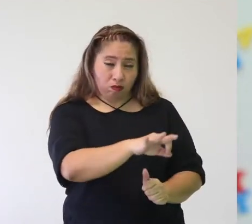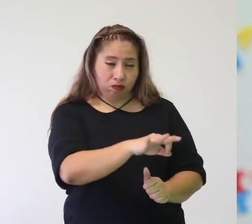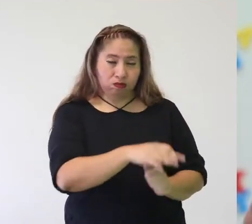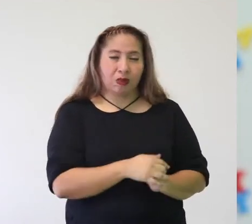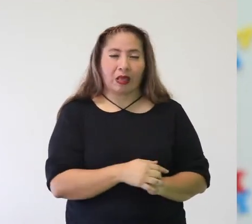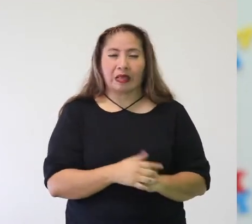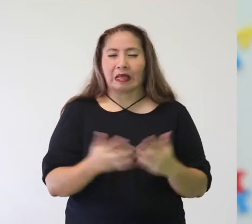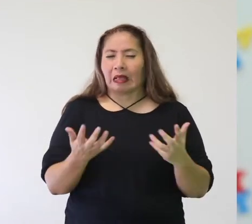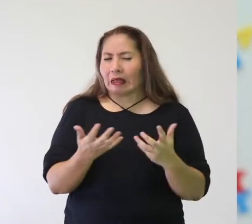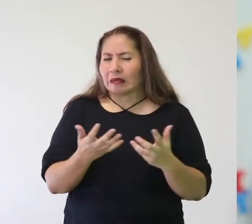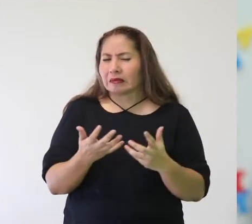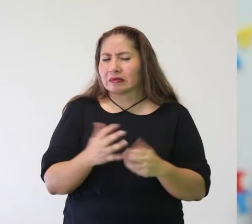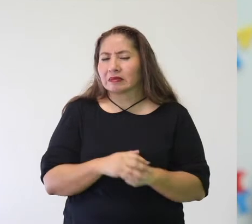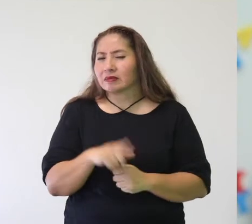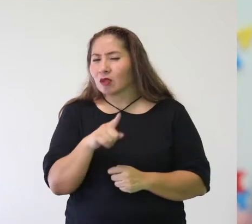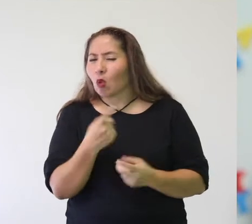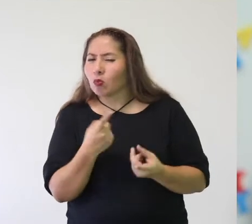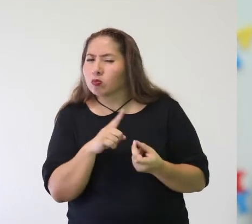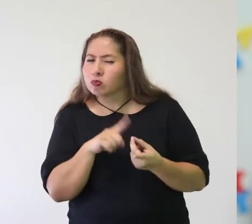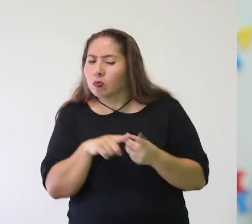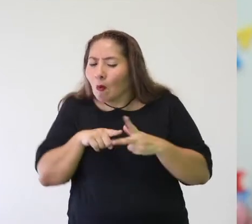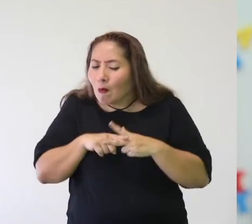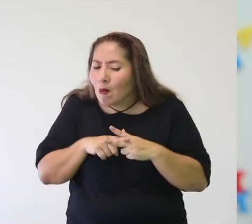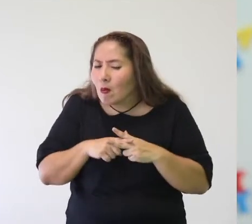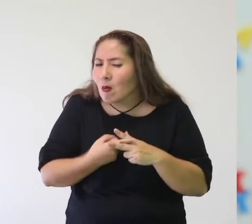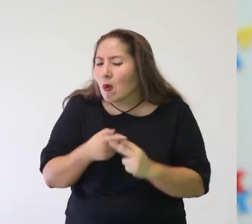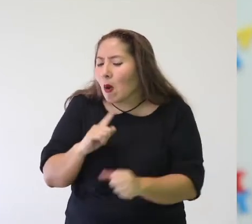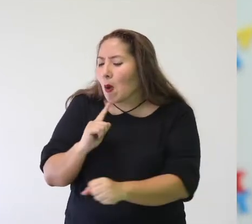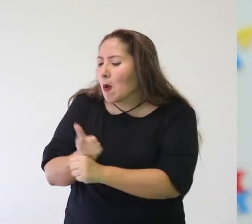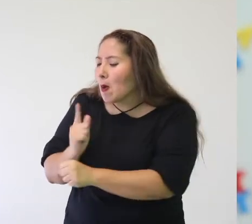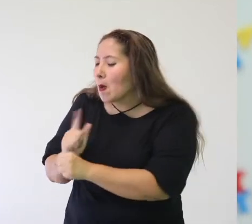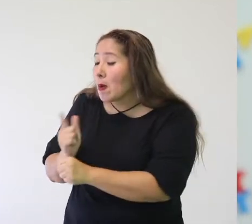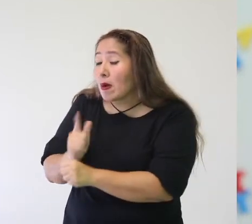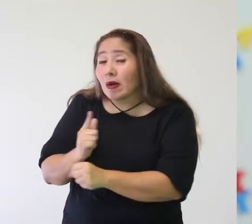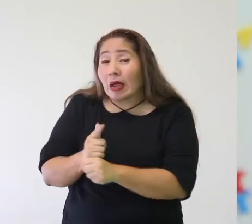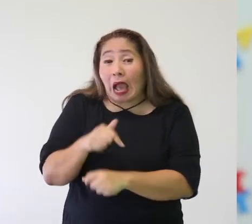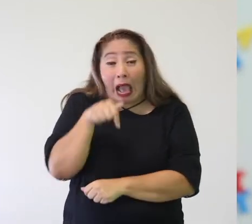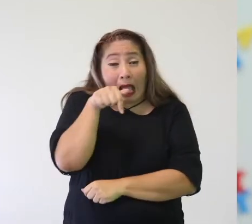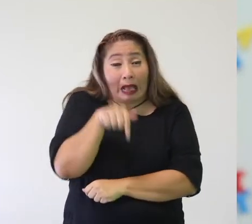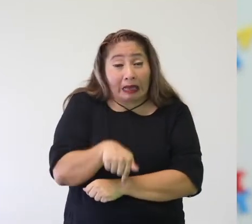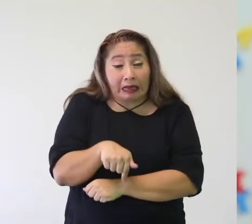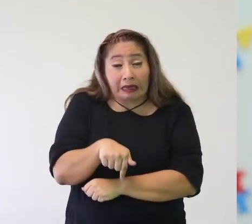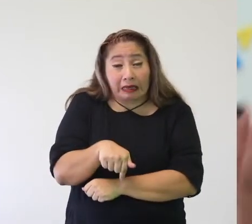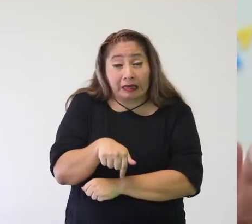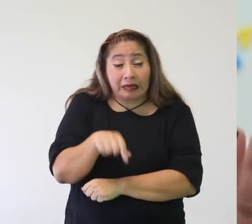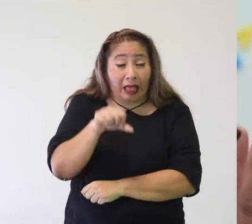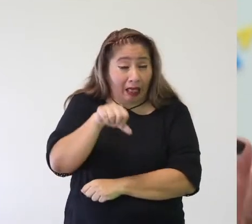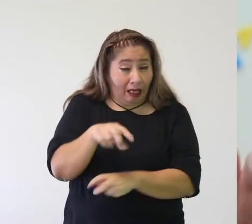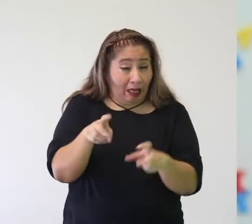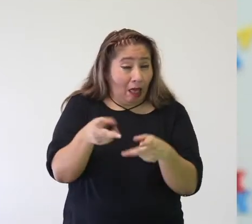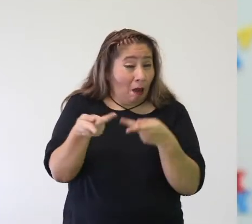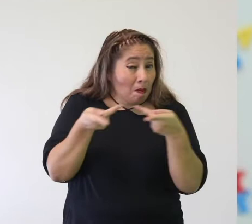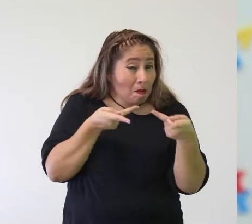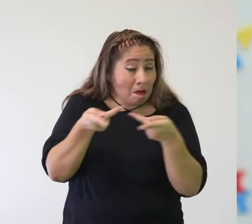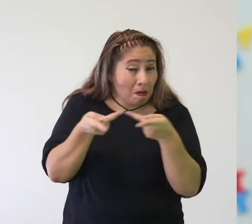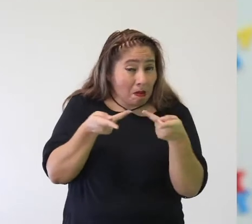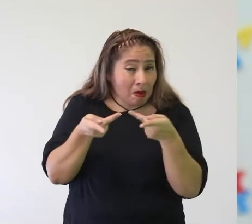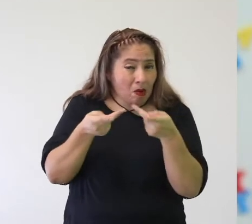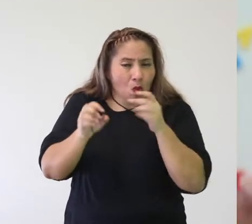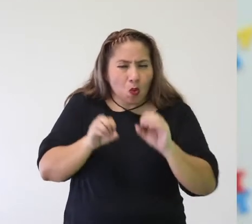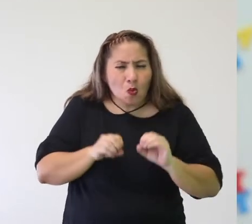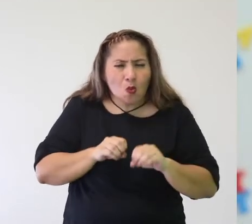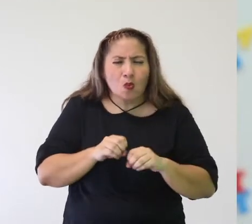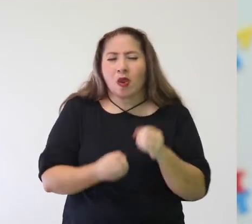puede ser una relajación consciente, en donde tú comienzas a identificar el aquí y el ahora. Comienzas a